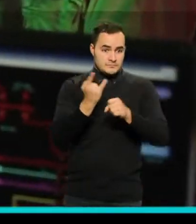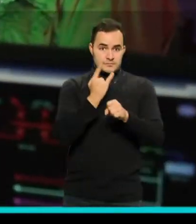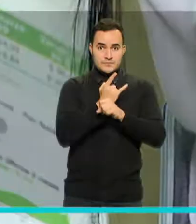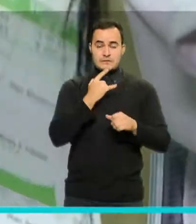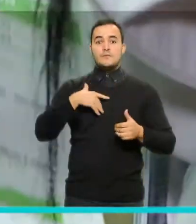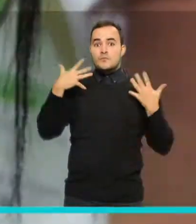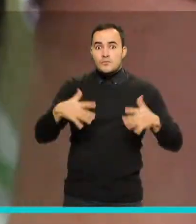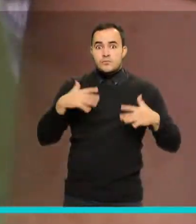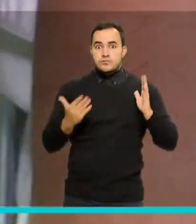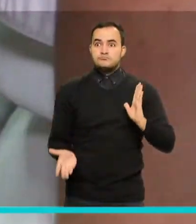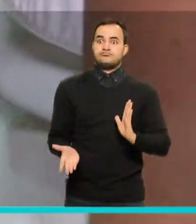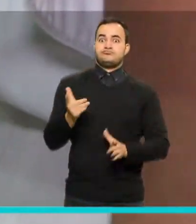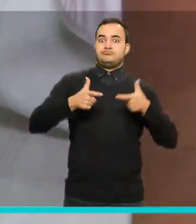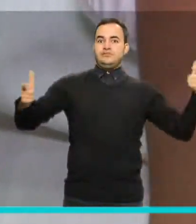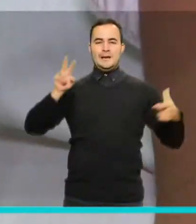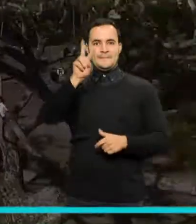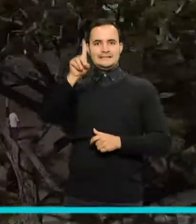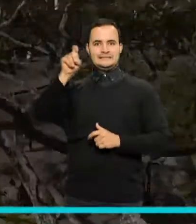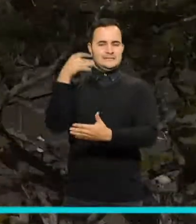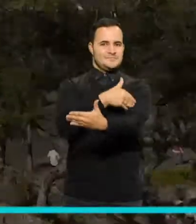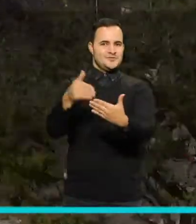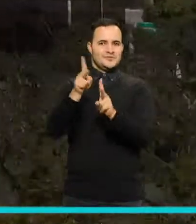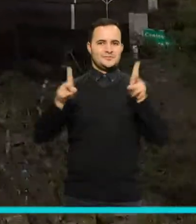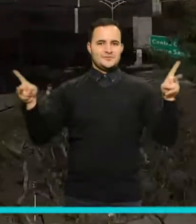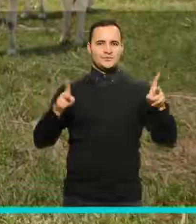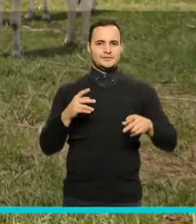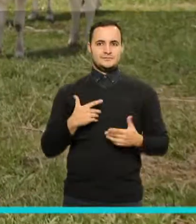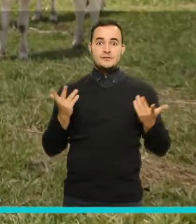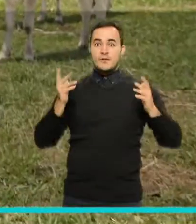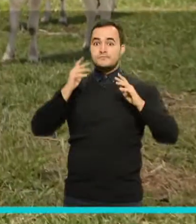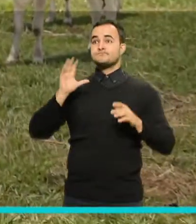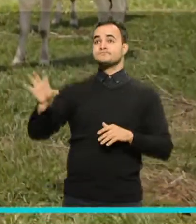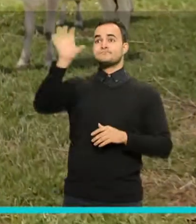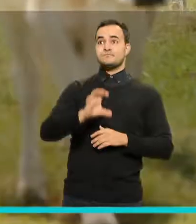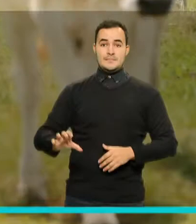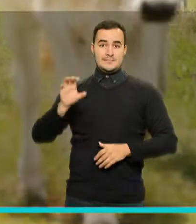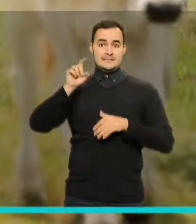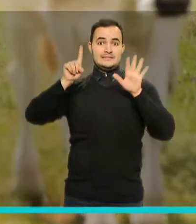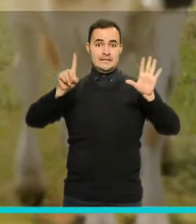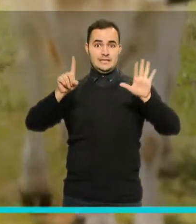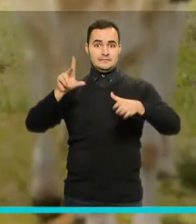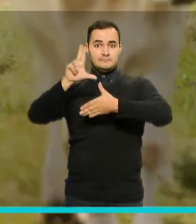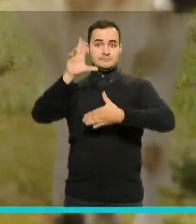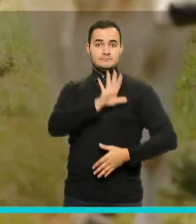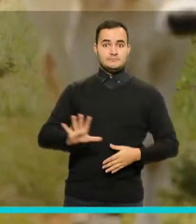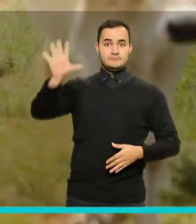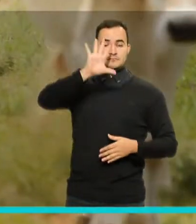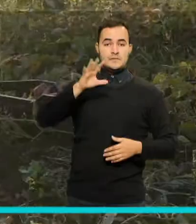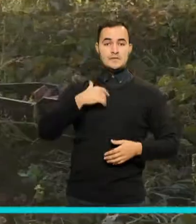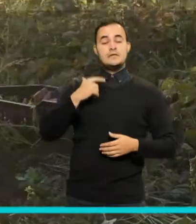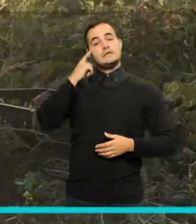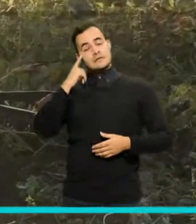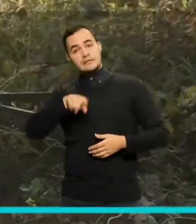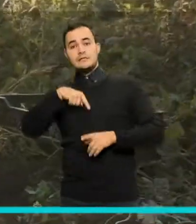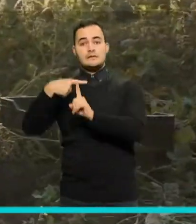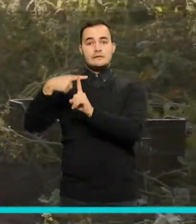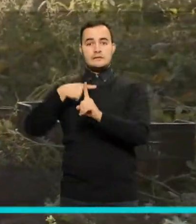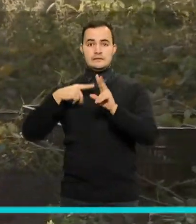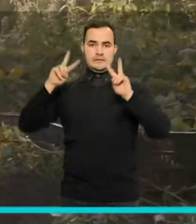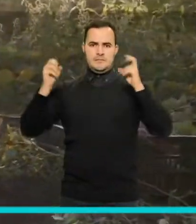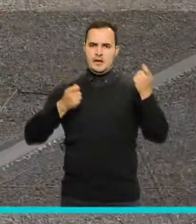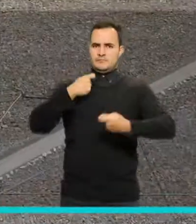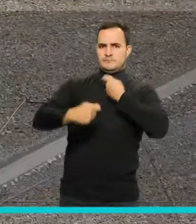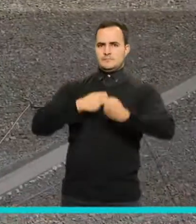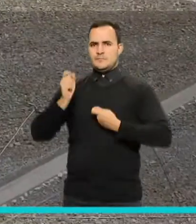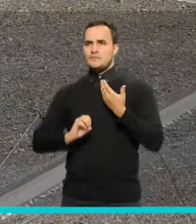26 millones de personas distribuidos en seis países latinoamericanos, además de su participación en el mercado de distribución